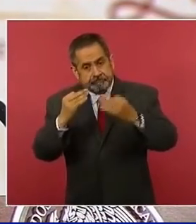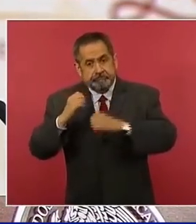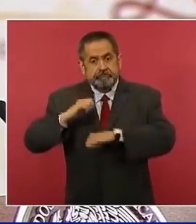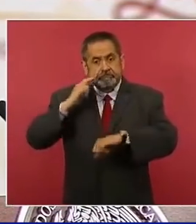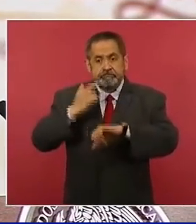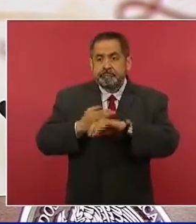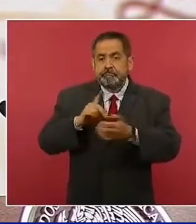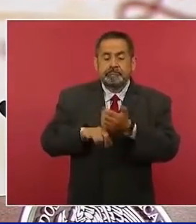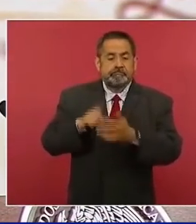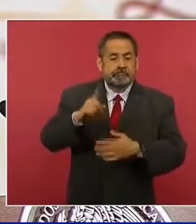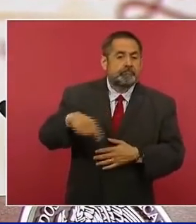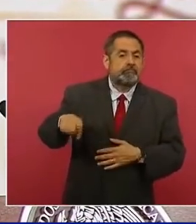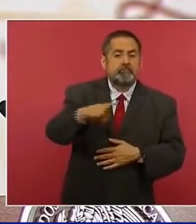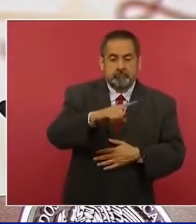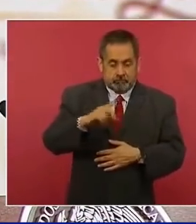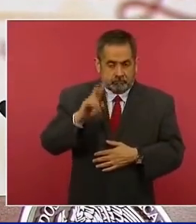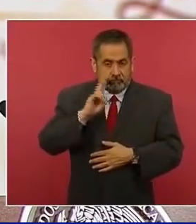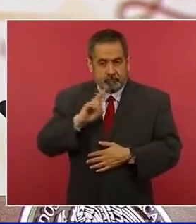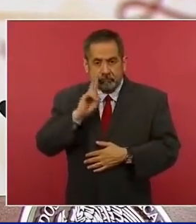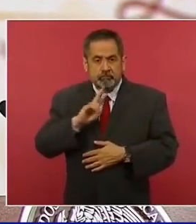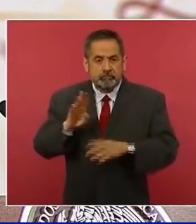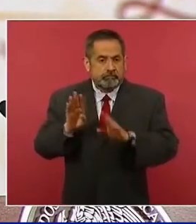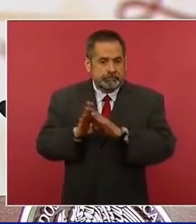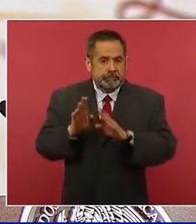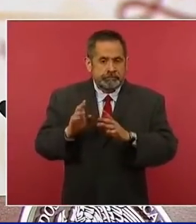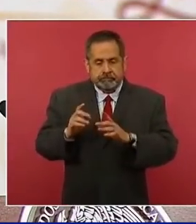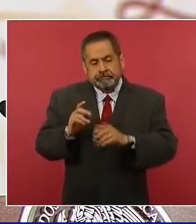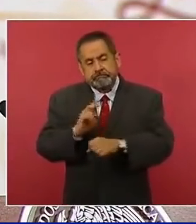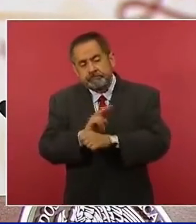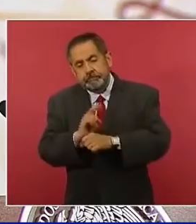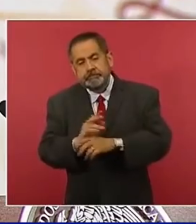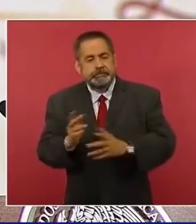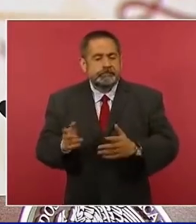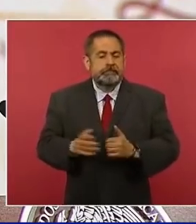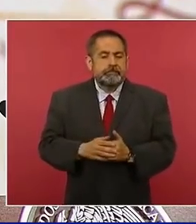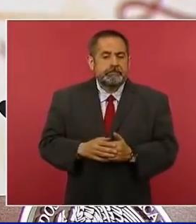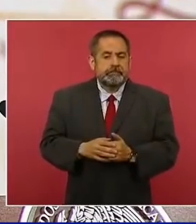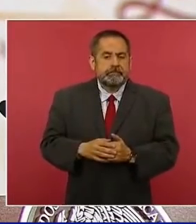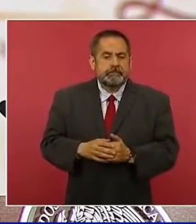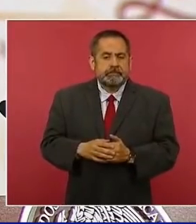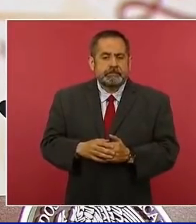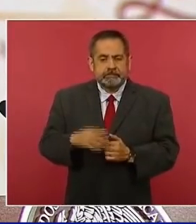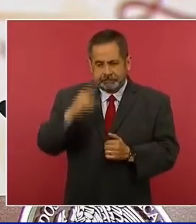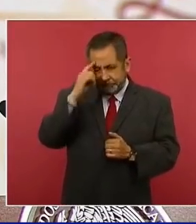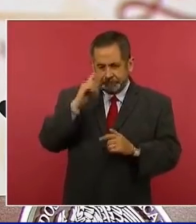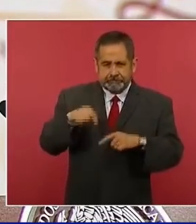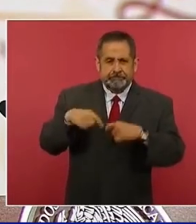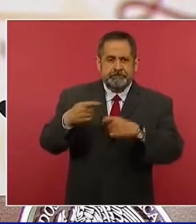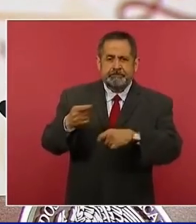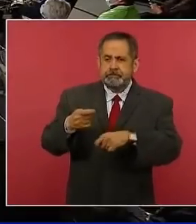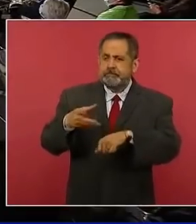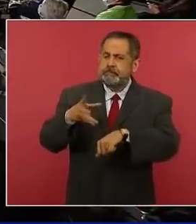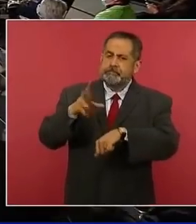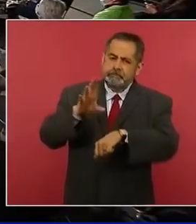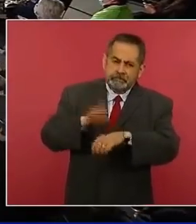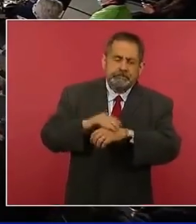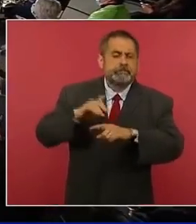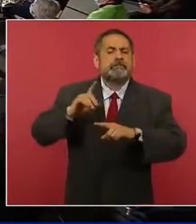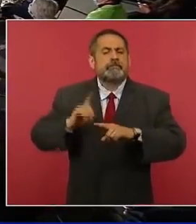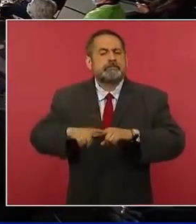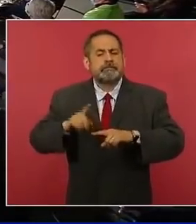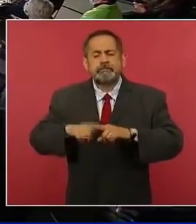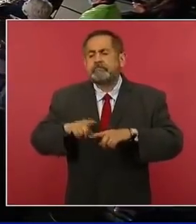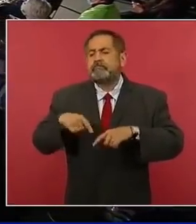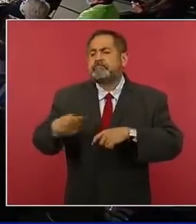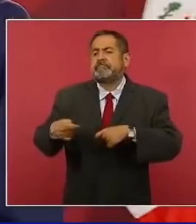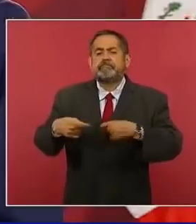de autorizar los apoyos, buscar que sea